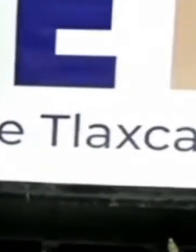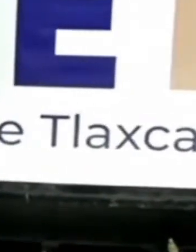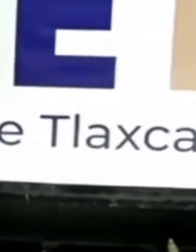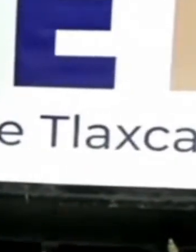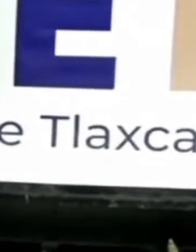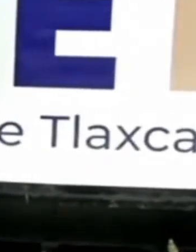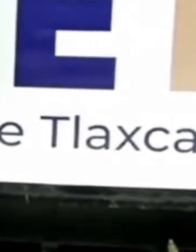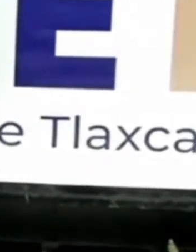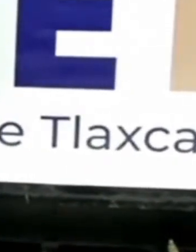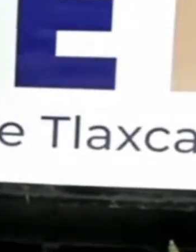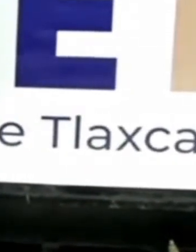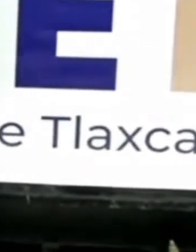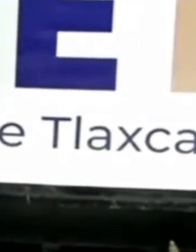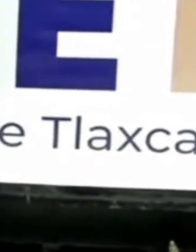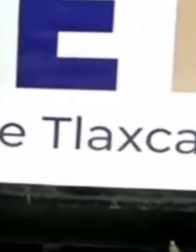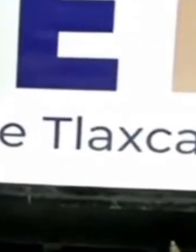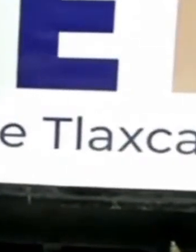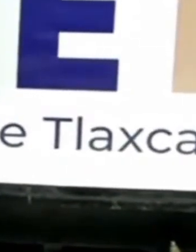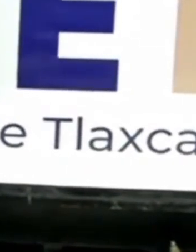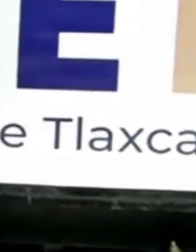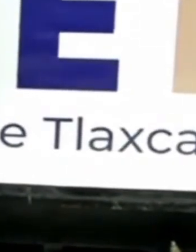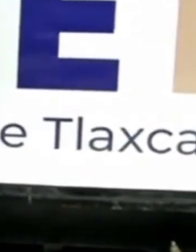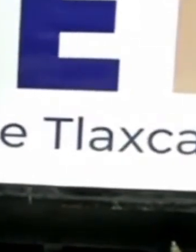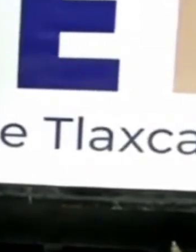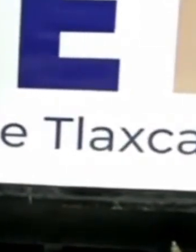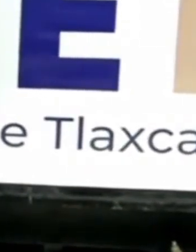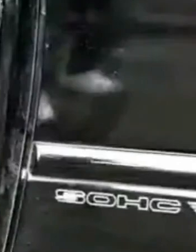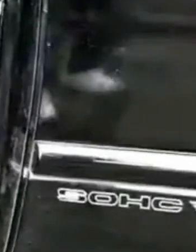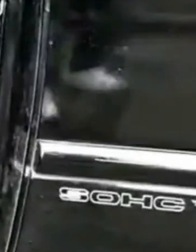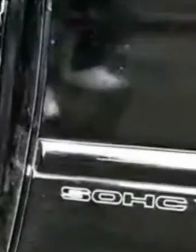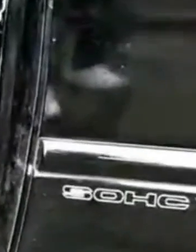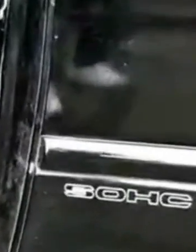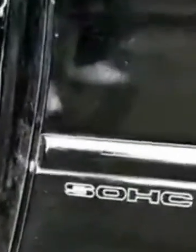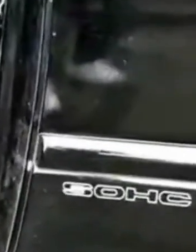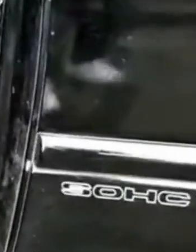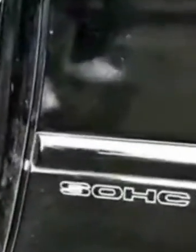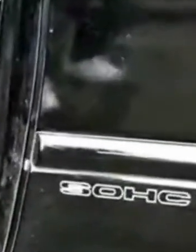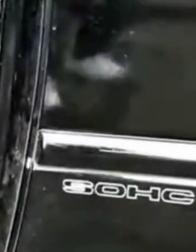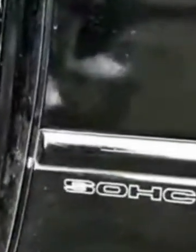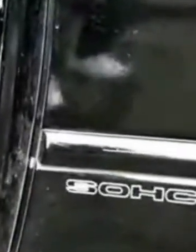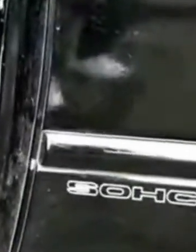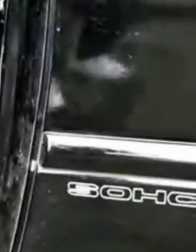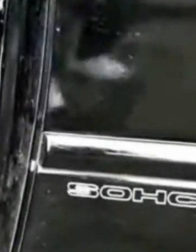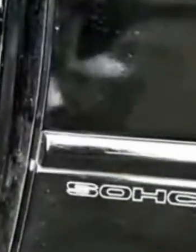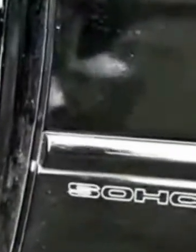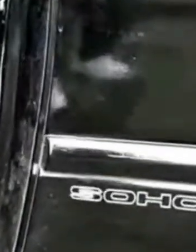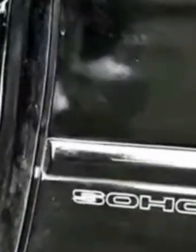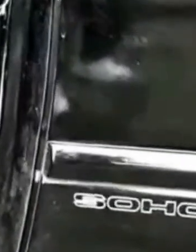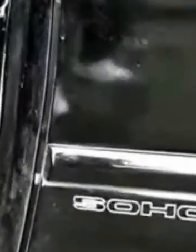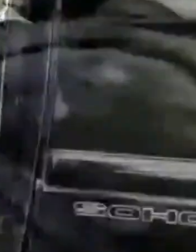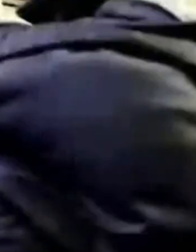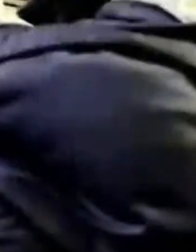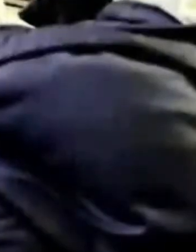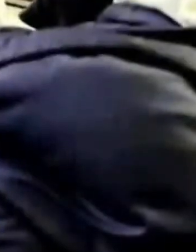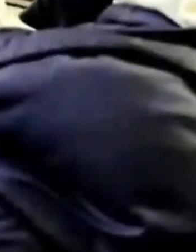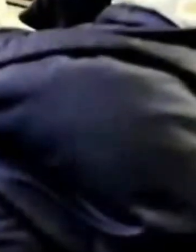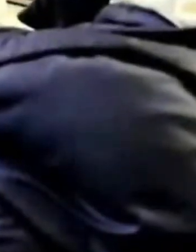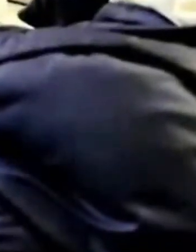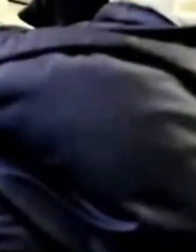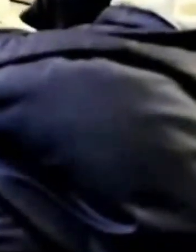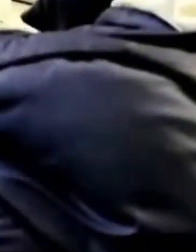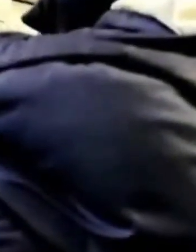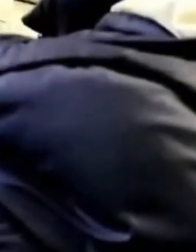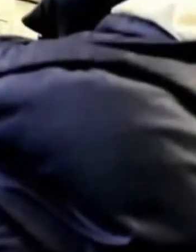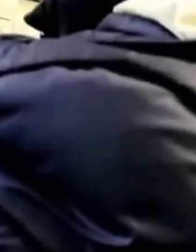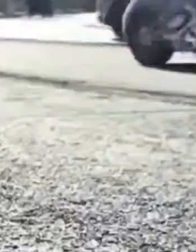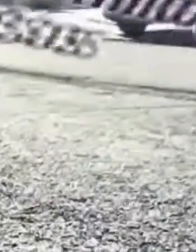todo el mundo regularice su situación con su referente a sus carros La regularización ha representado un ingreso para el erario